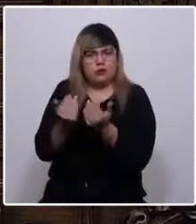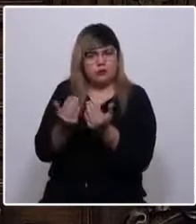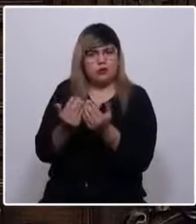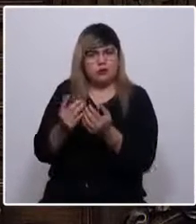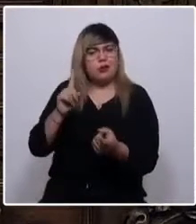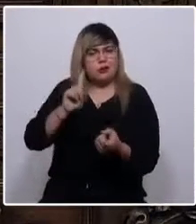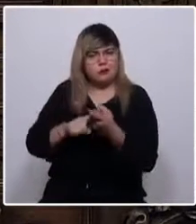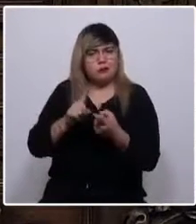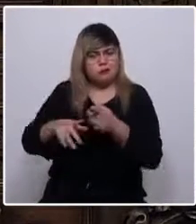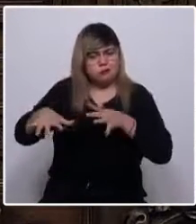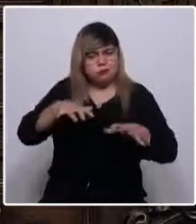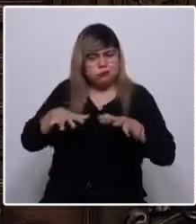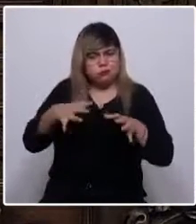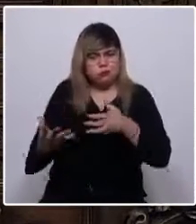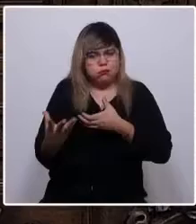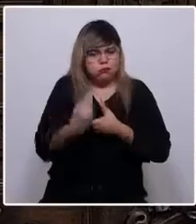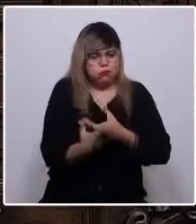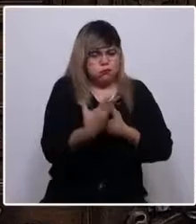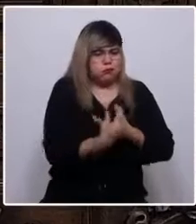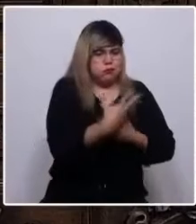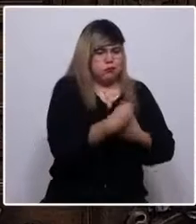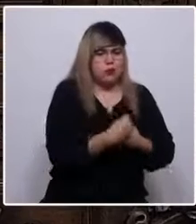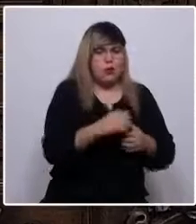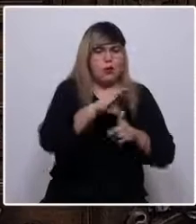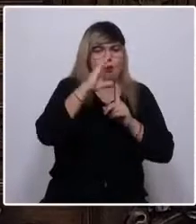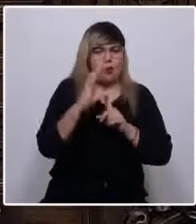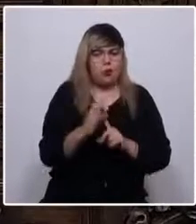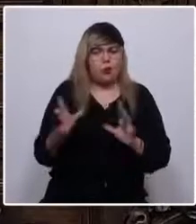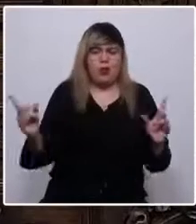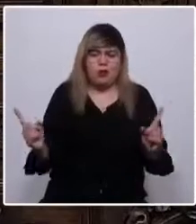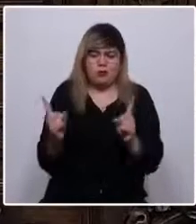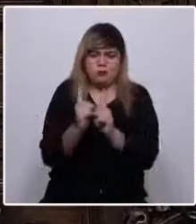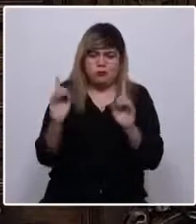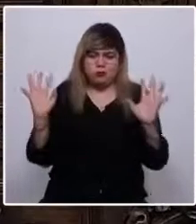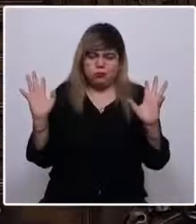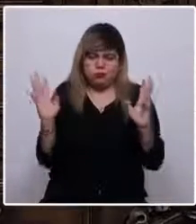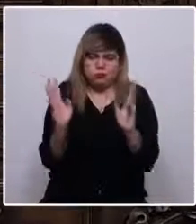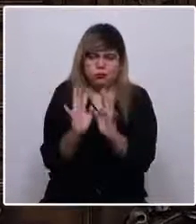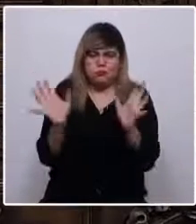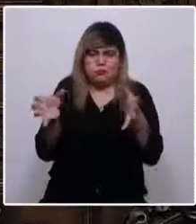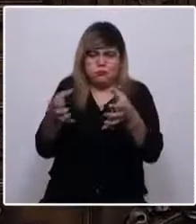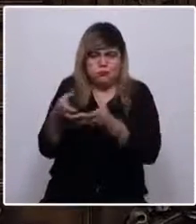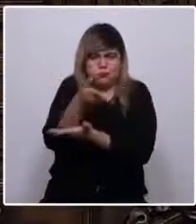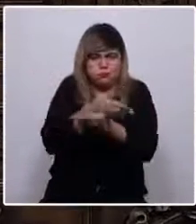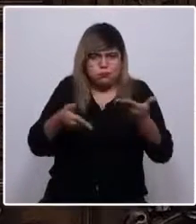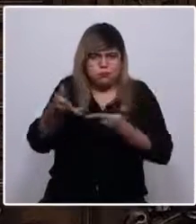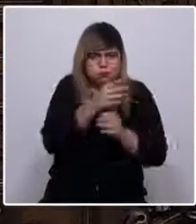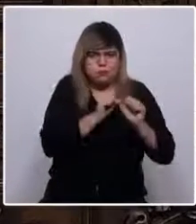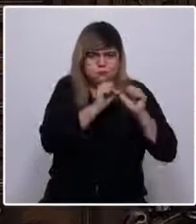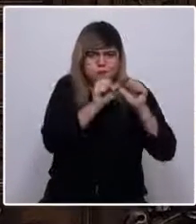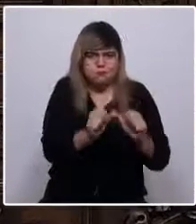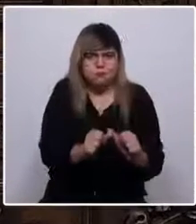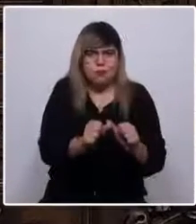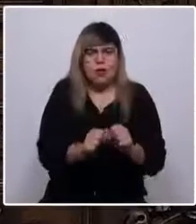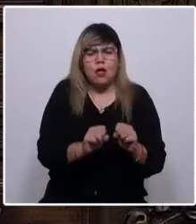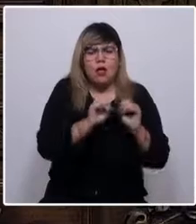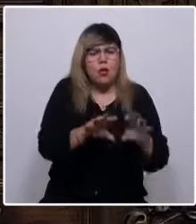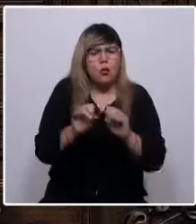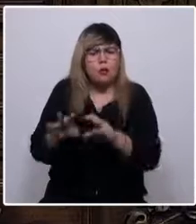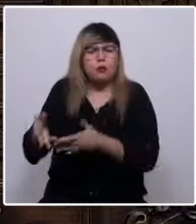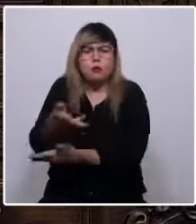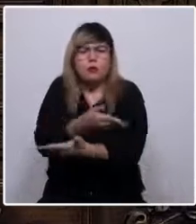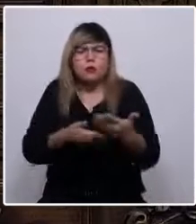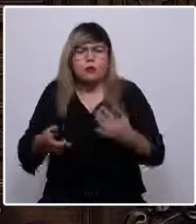activamente, ser parte de la cultura del encuentro, del enjambre maravilloso de la creación perpetua, educando para colaborar,